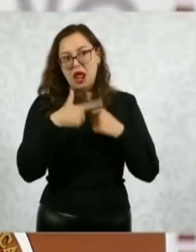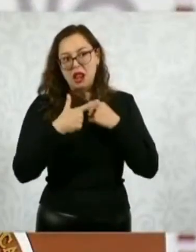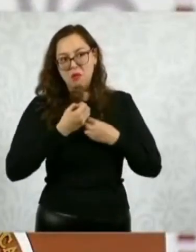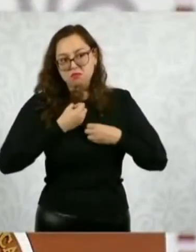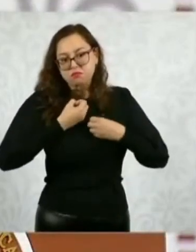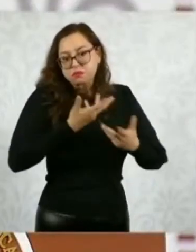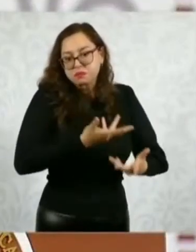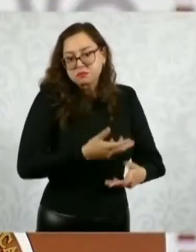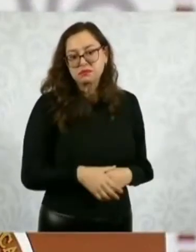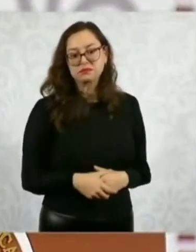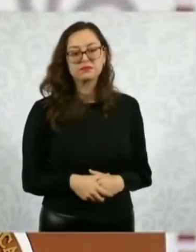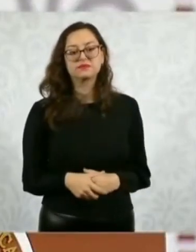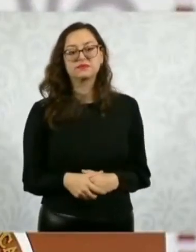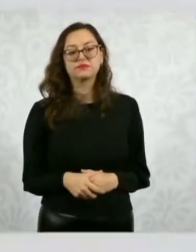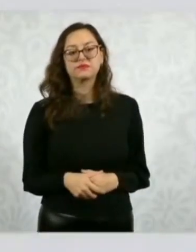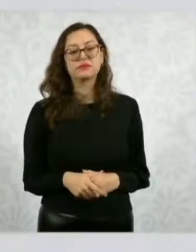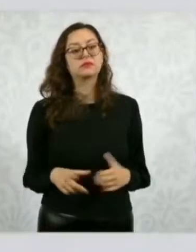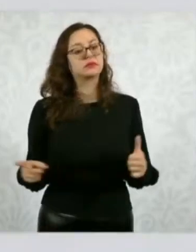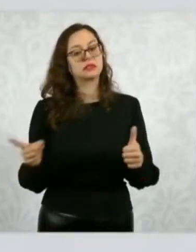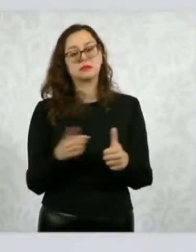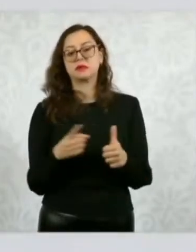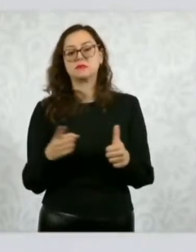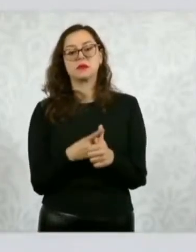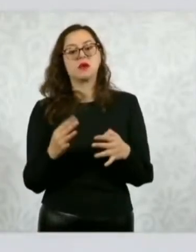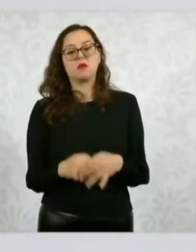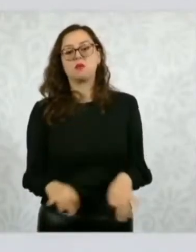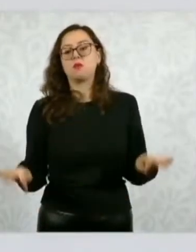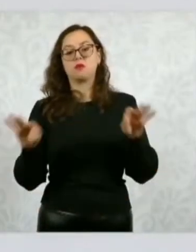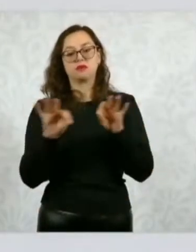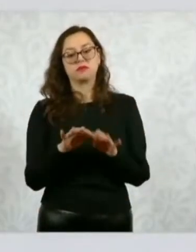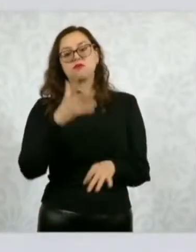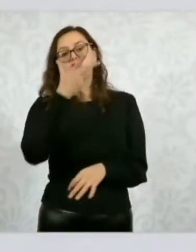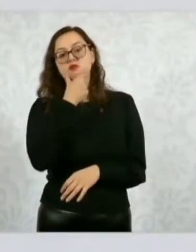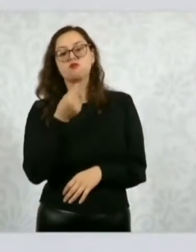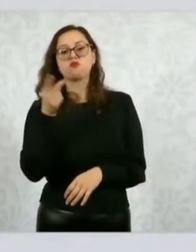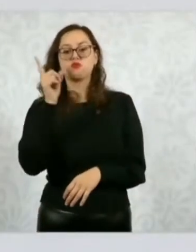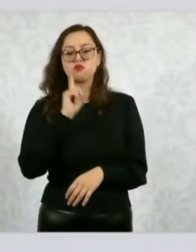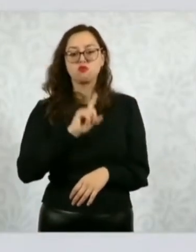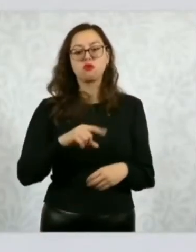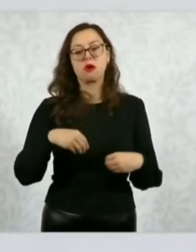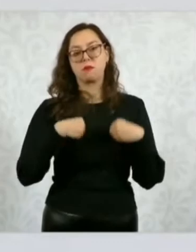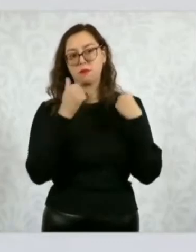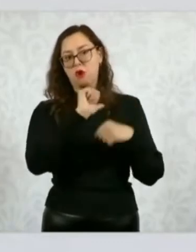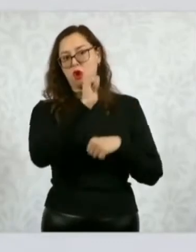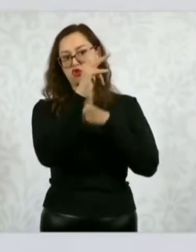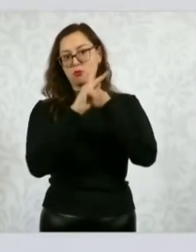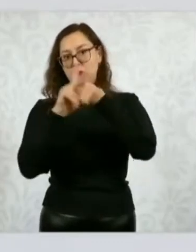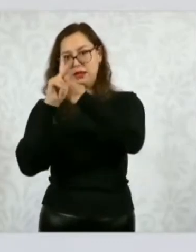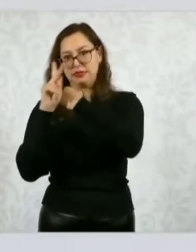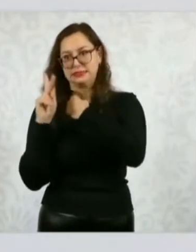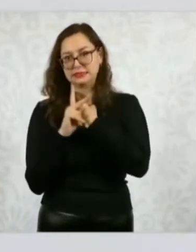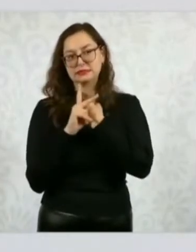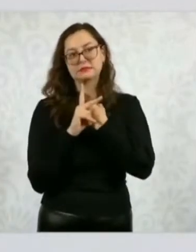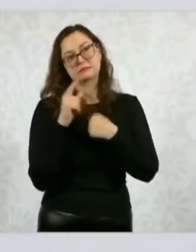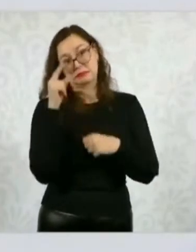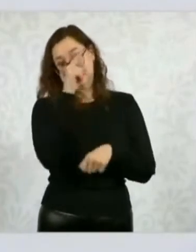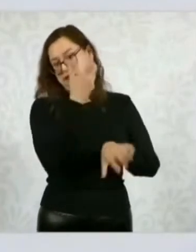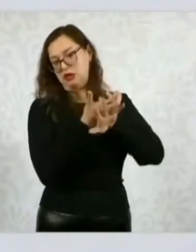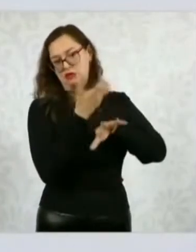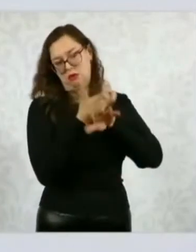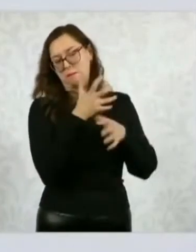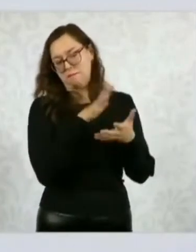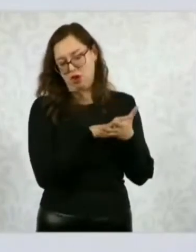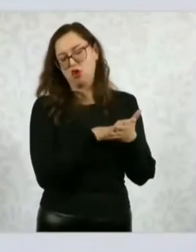todo a las y los mexicanos que viven en el exterior y particularmente en Estados